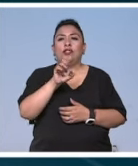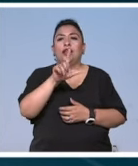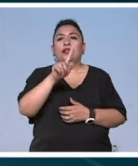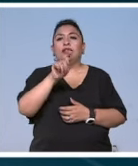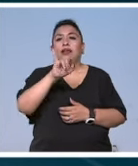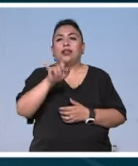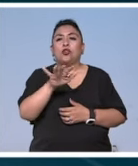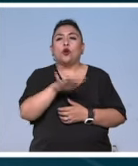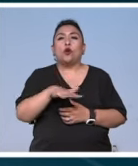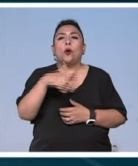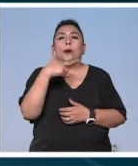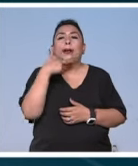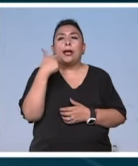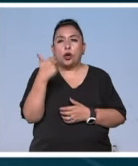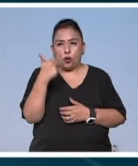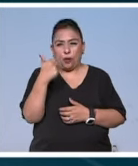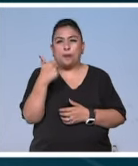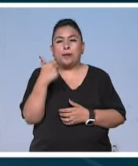la colonia Roma